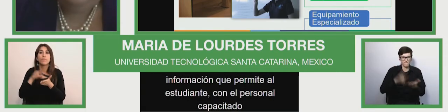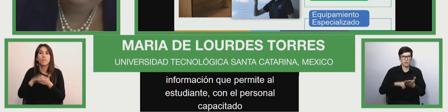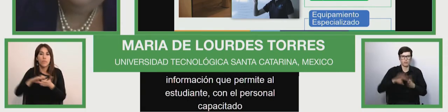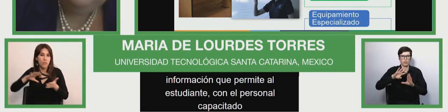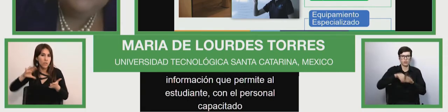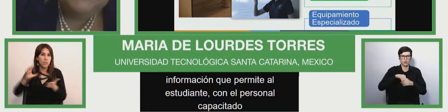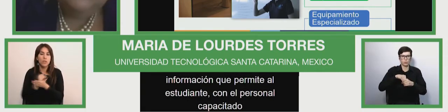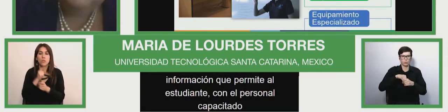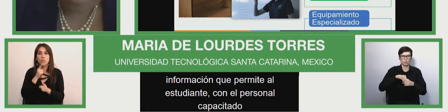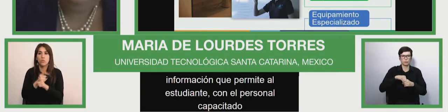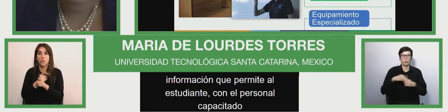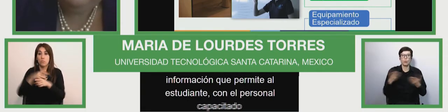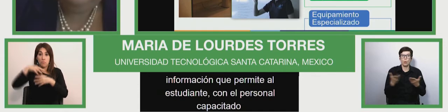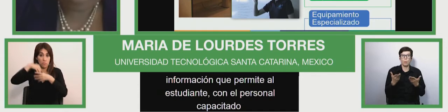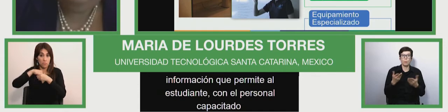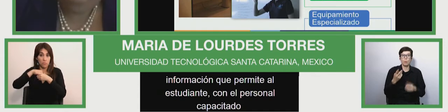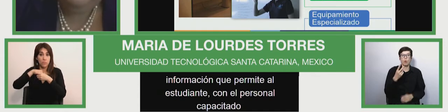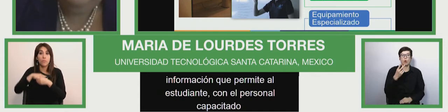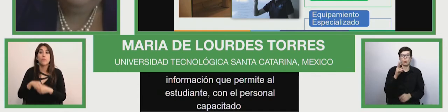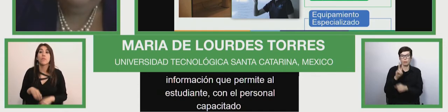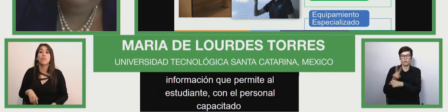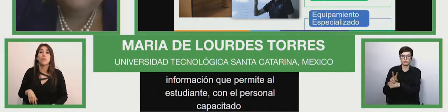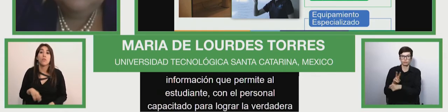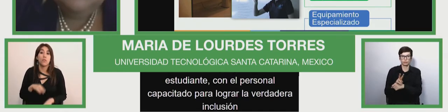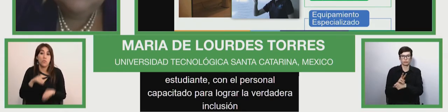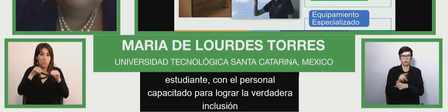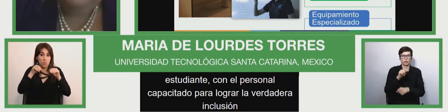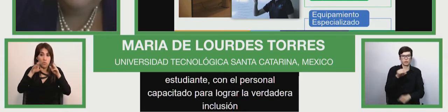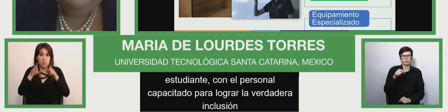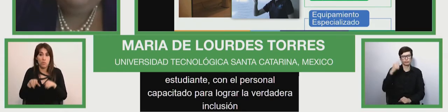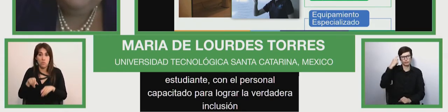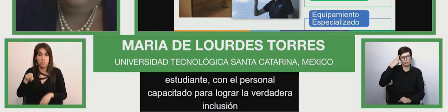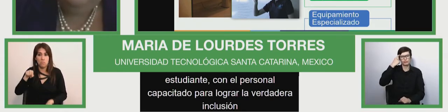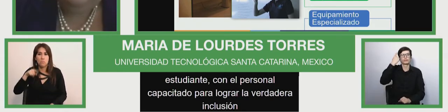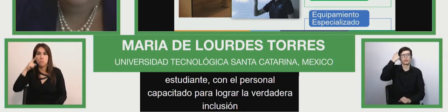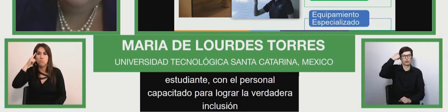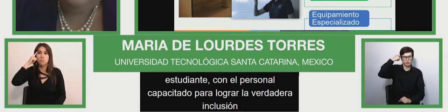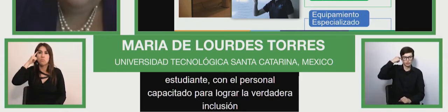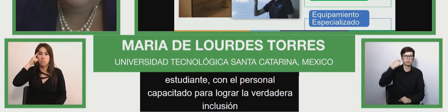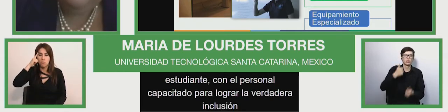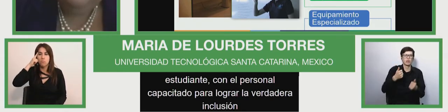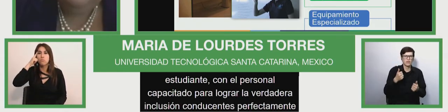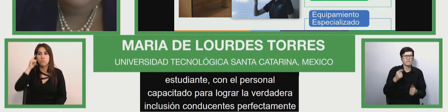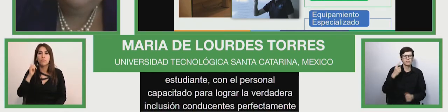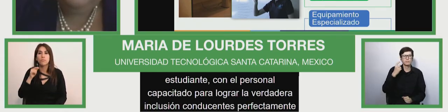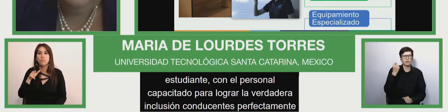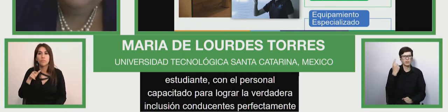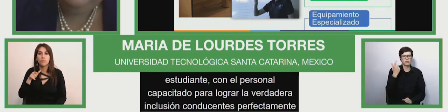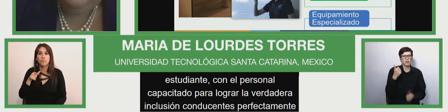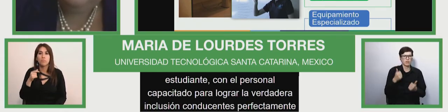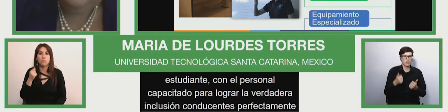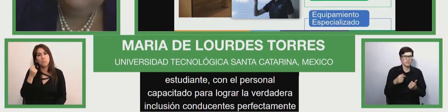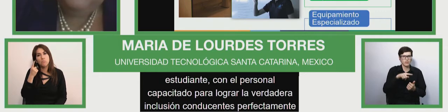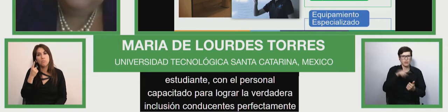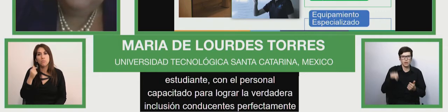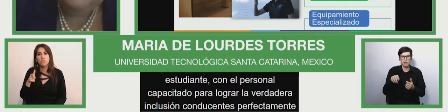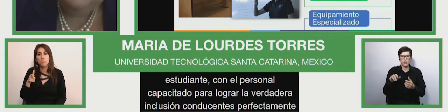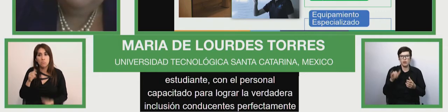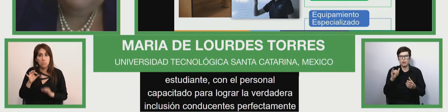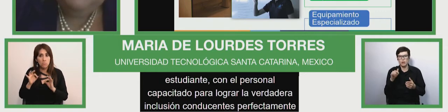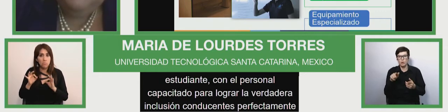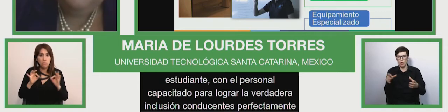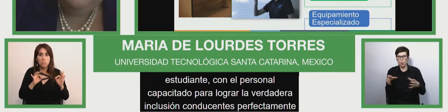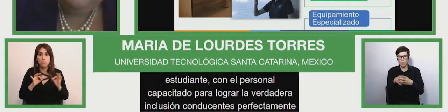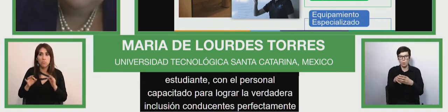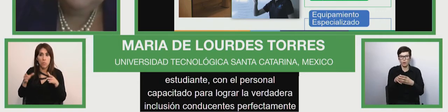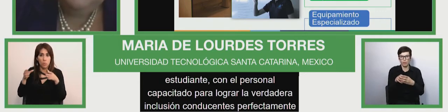a través de docentes perfectamente concientizados y por supuesto nuestra comunidad estudiantil así como toda nuestra